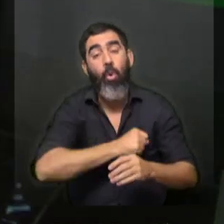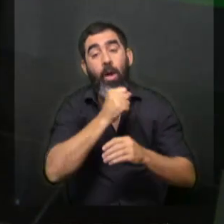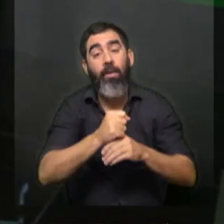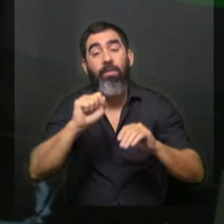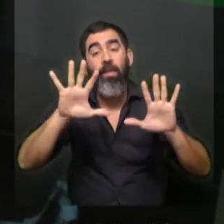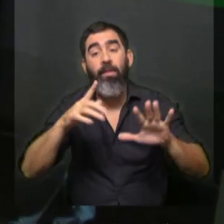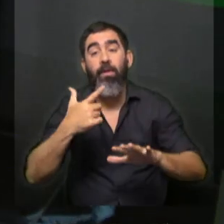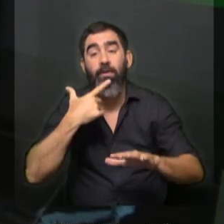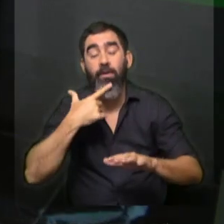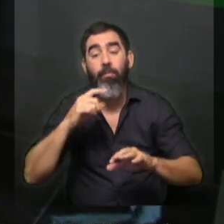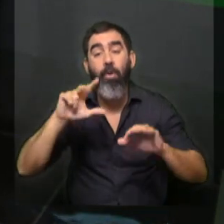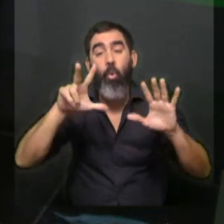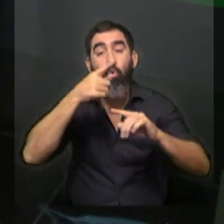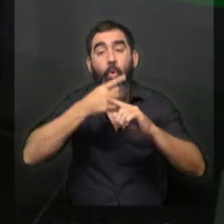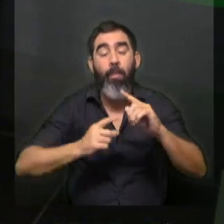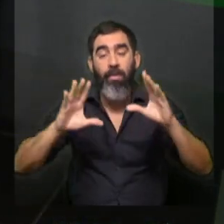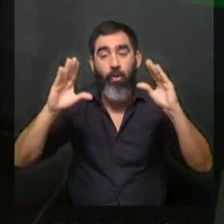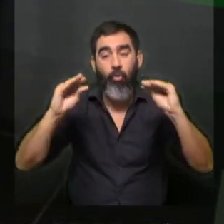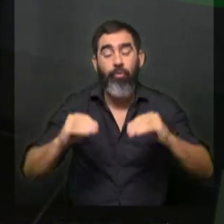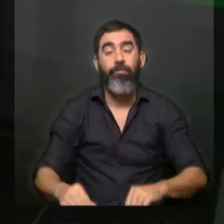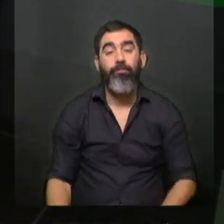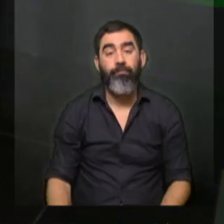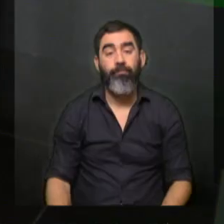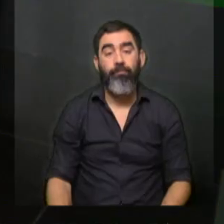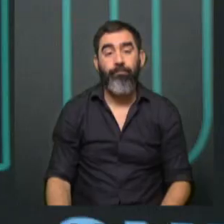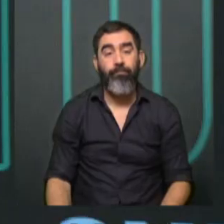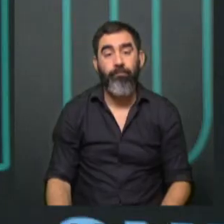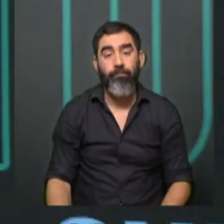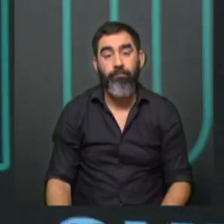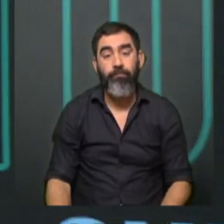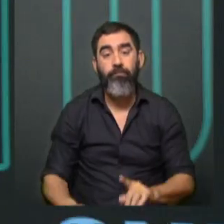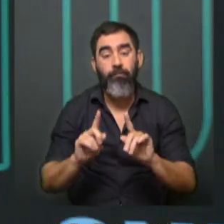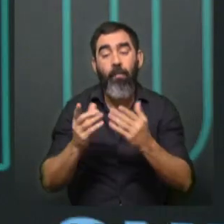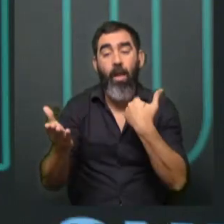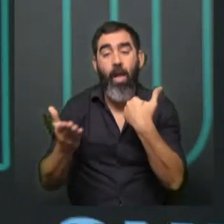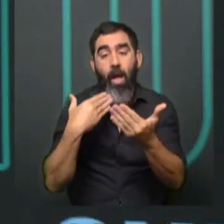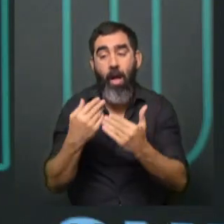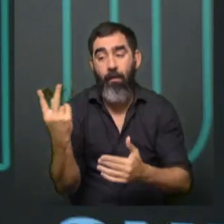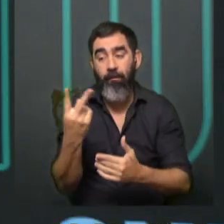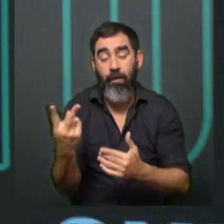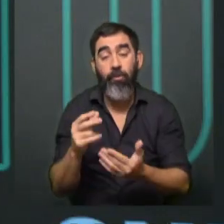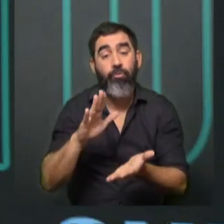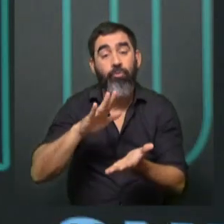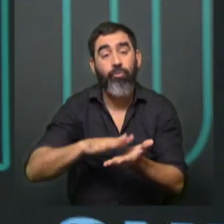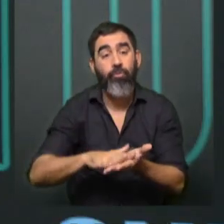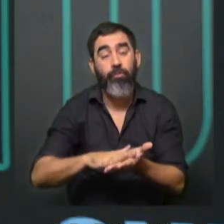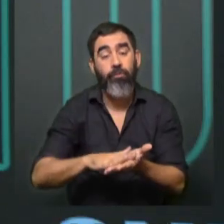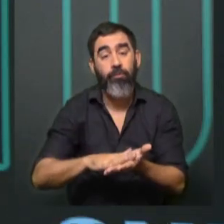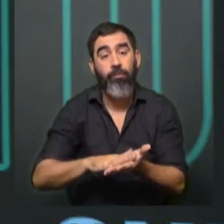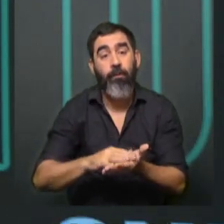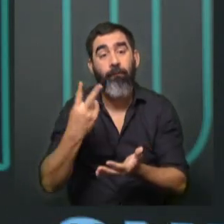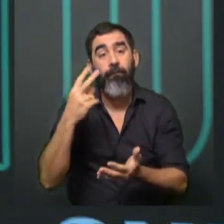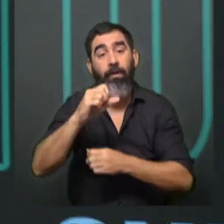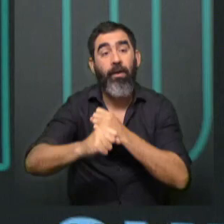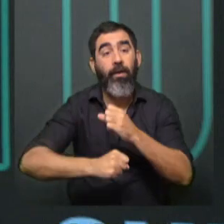todos esos días a las 20, 30 horas. Es interesante. Pero hable con ellas dos, con Lucía y con Adriana, también sobre, justamente, 20